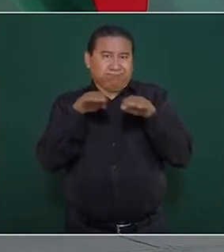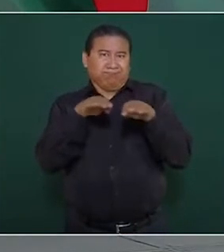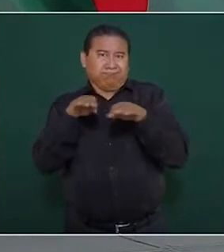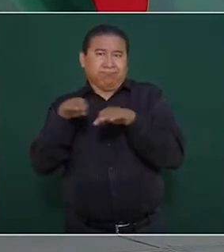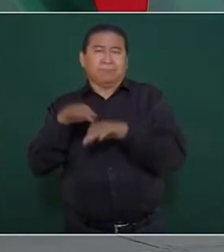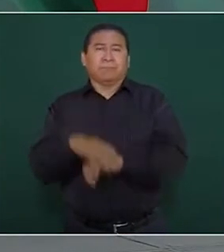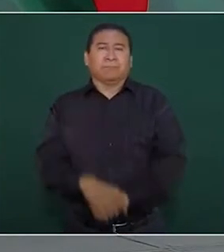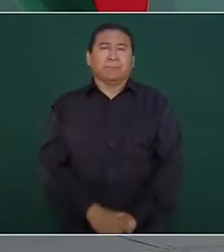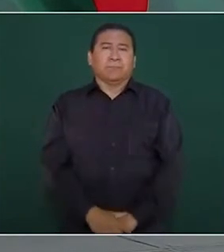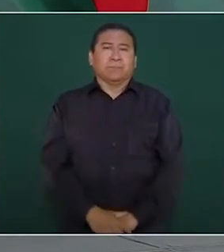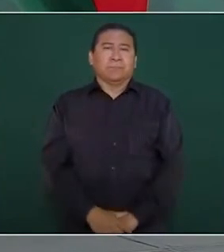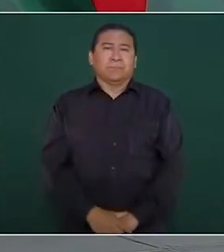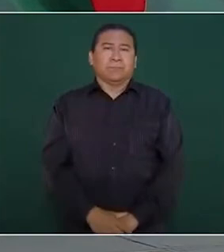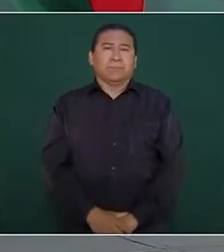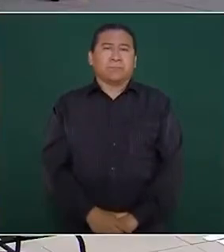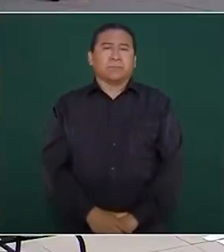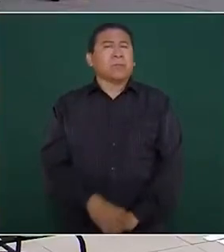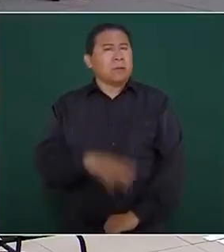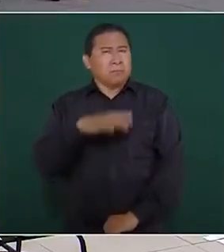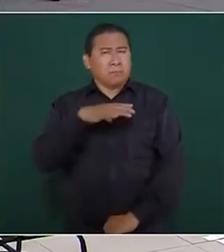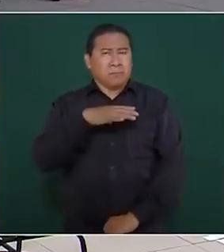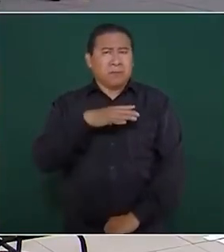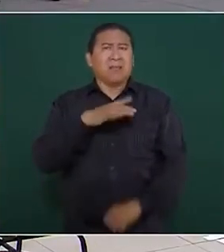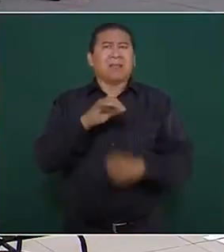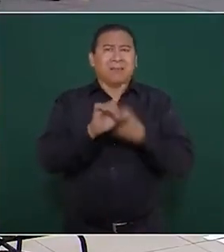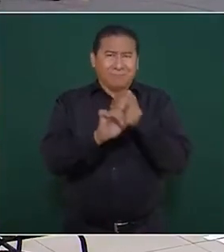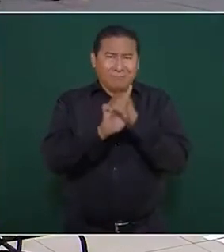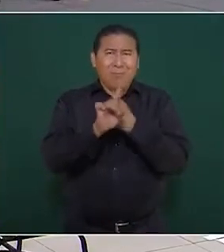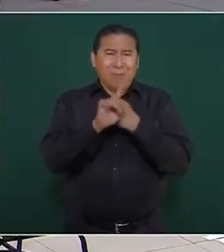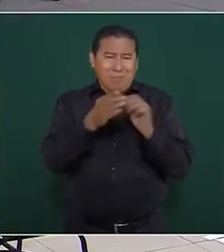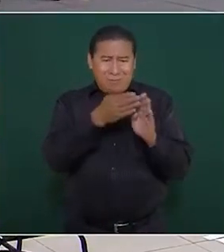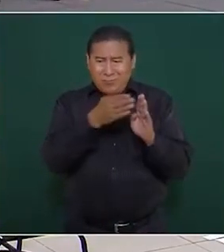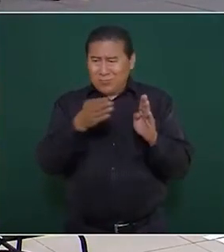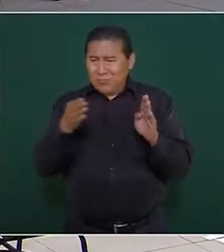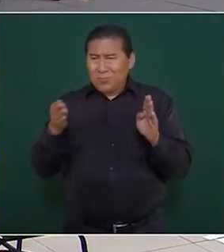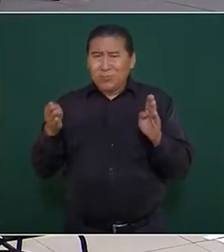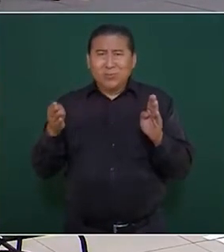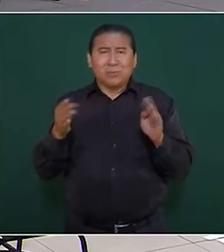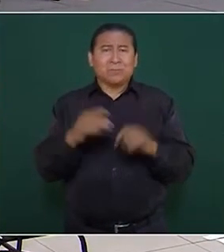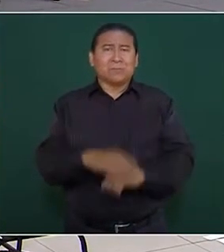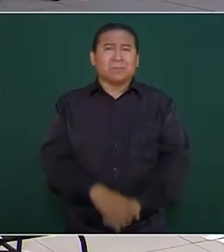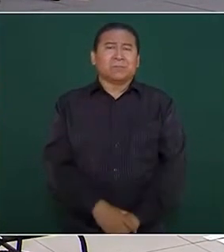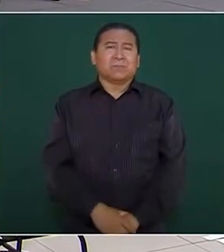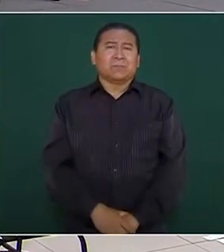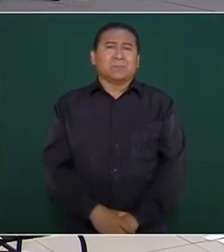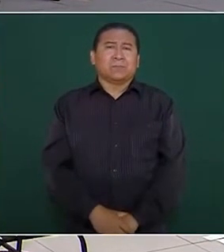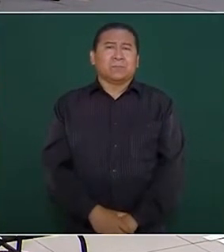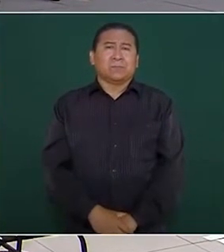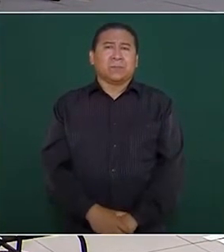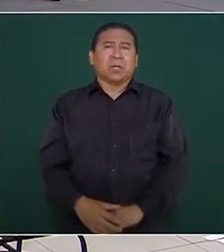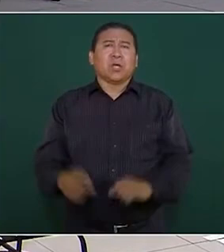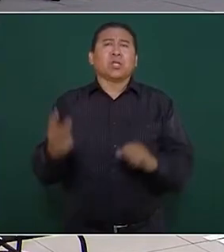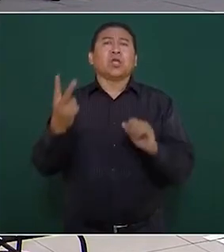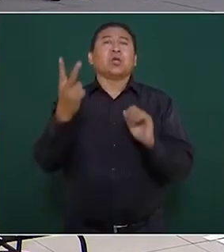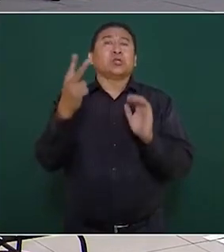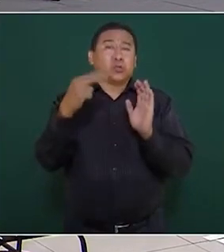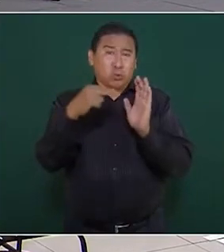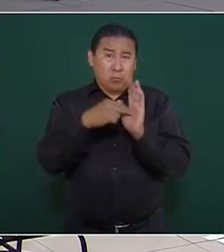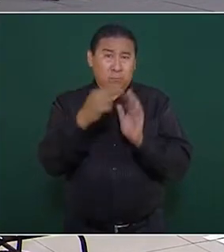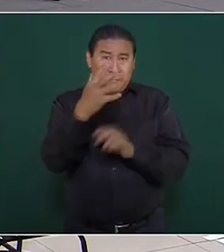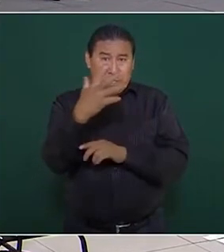tanto, aquí hemos tenido más problemas, que es de los dos mil quinientos